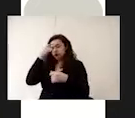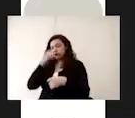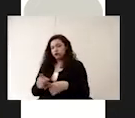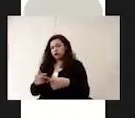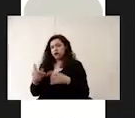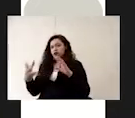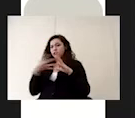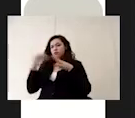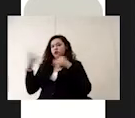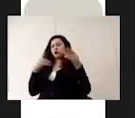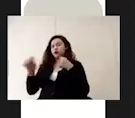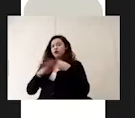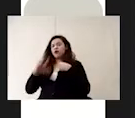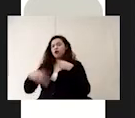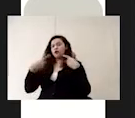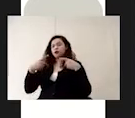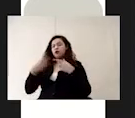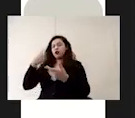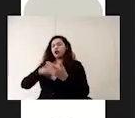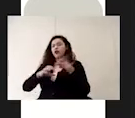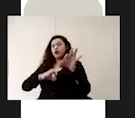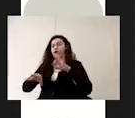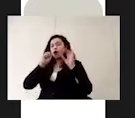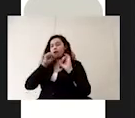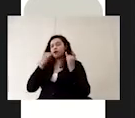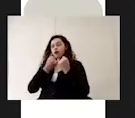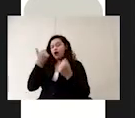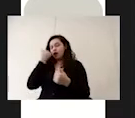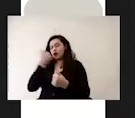de contagio tanto de los trabajadores como de los alumnos